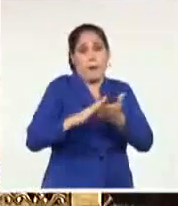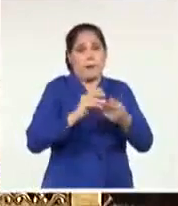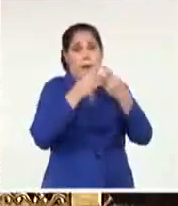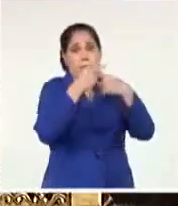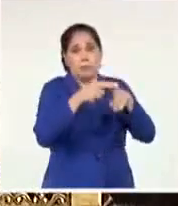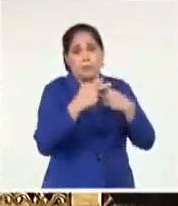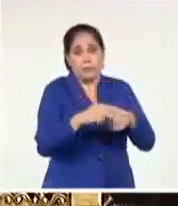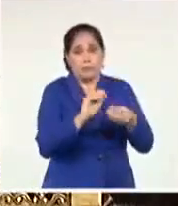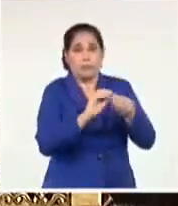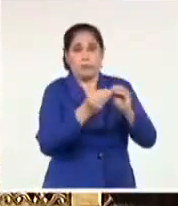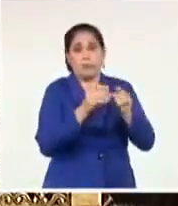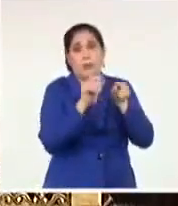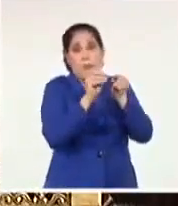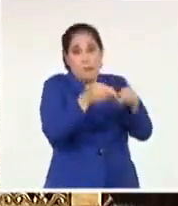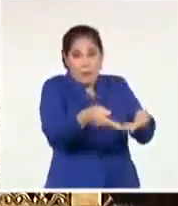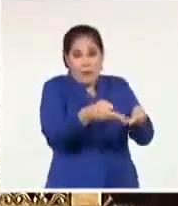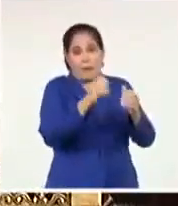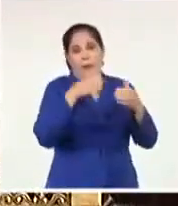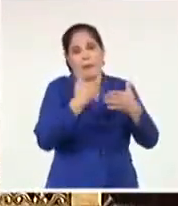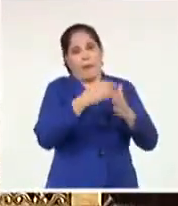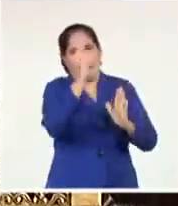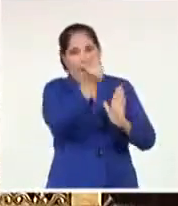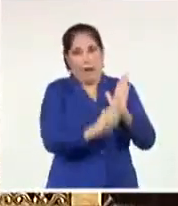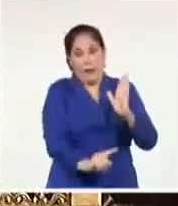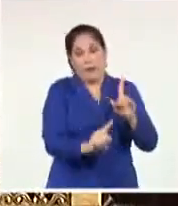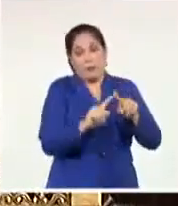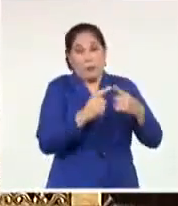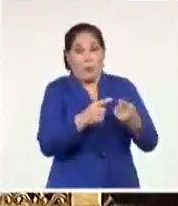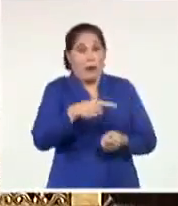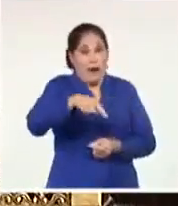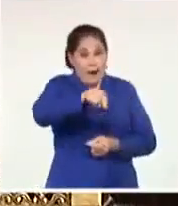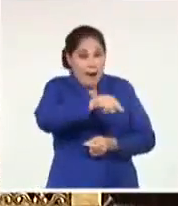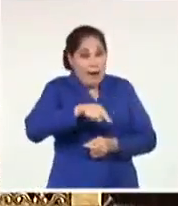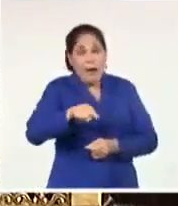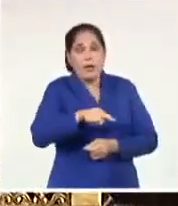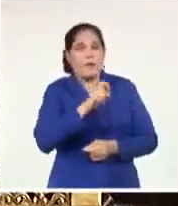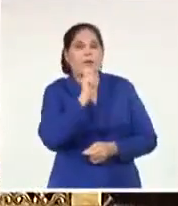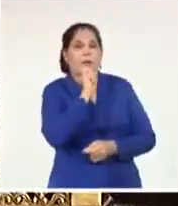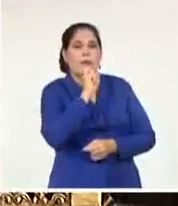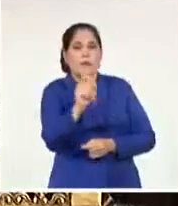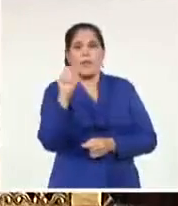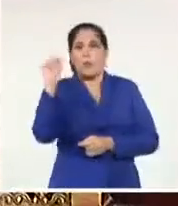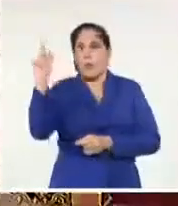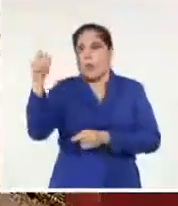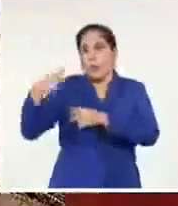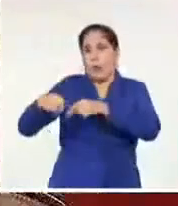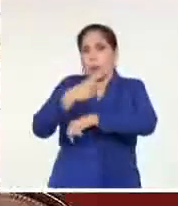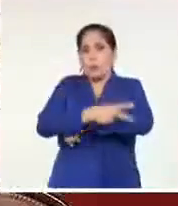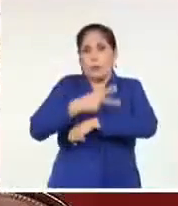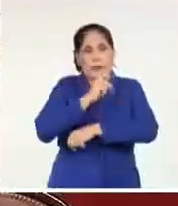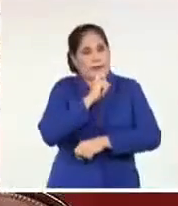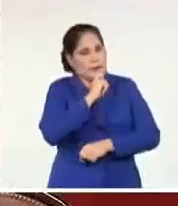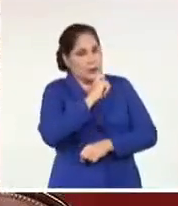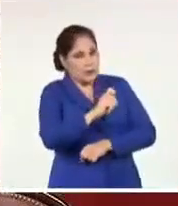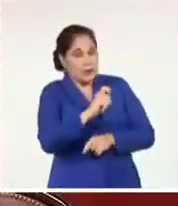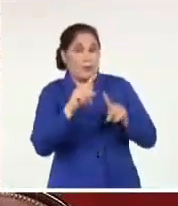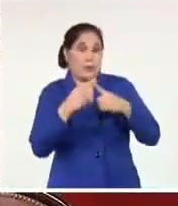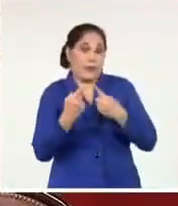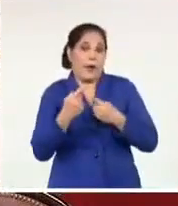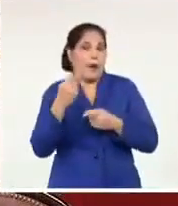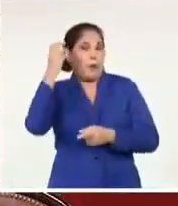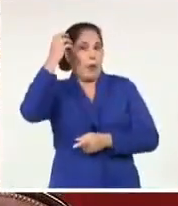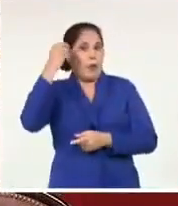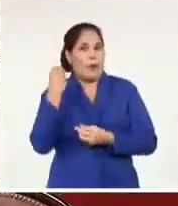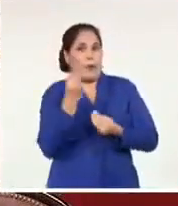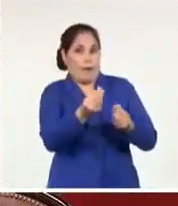reparaciones y mantenimiento de estas, influenciado a su vez por el difícil acceso a financiamiento, tanto para inversiones